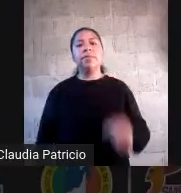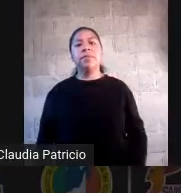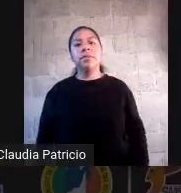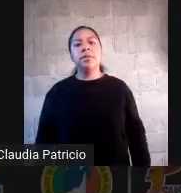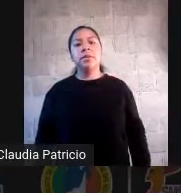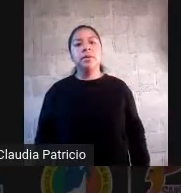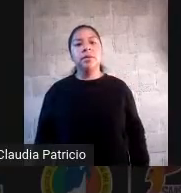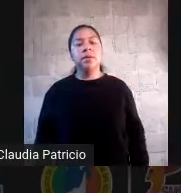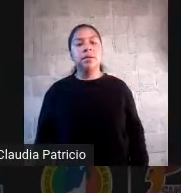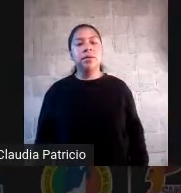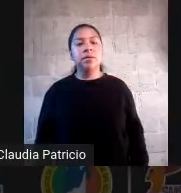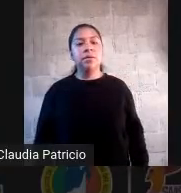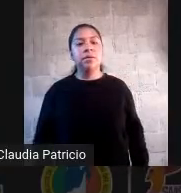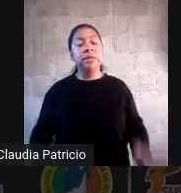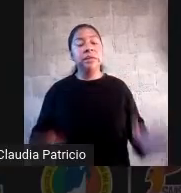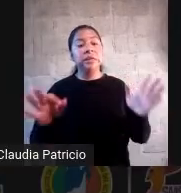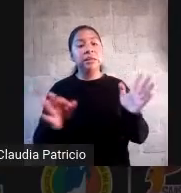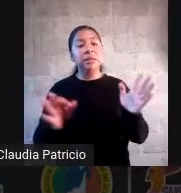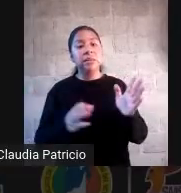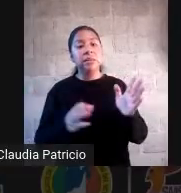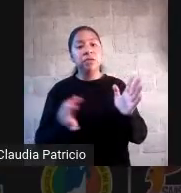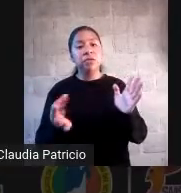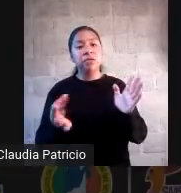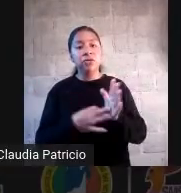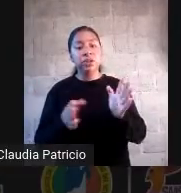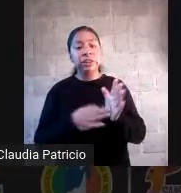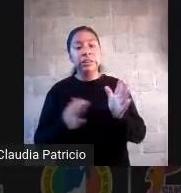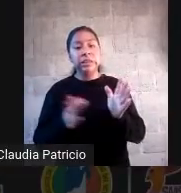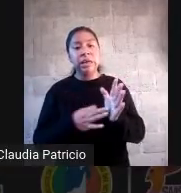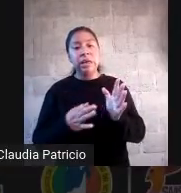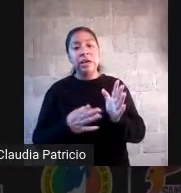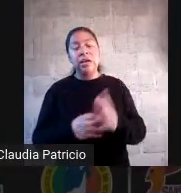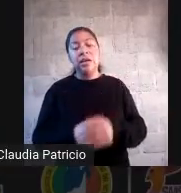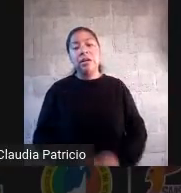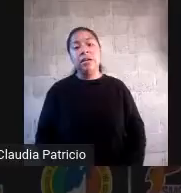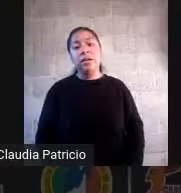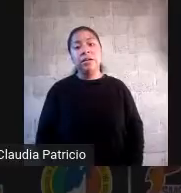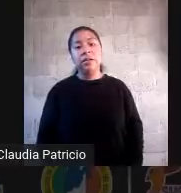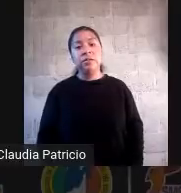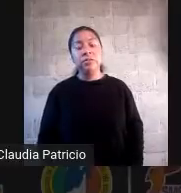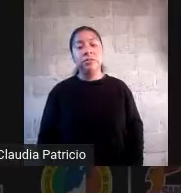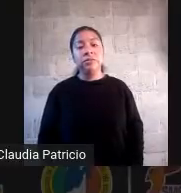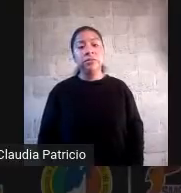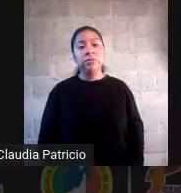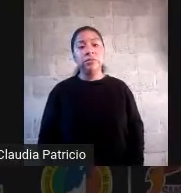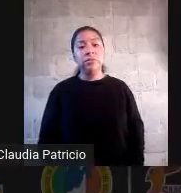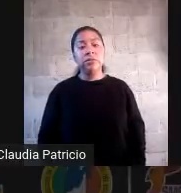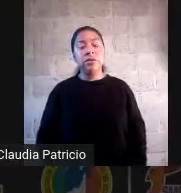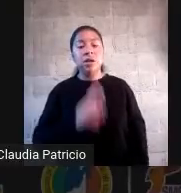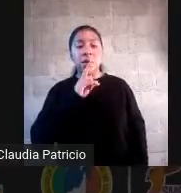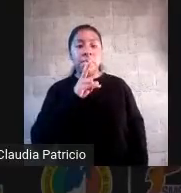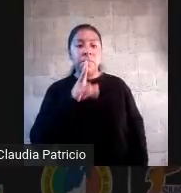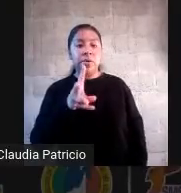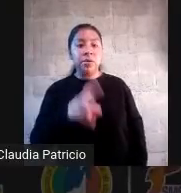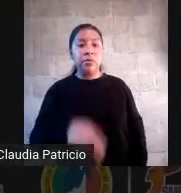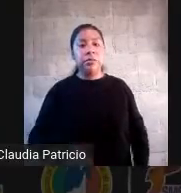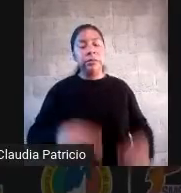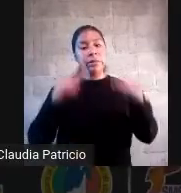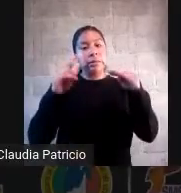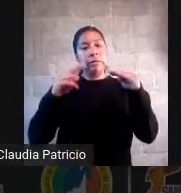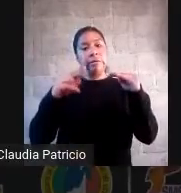noticiero grabado en audio ¿no? es el nutrimento las de nivel 2 son el debate el